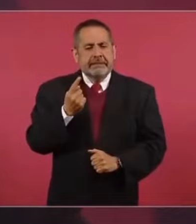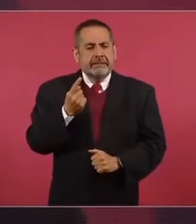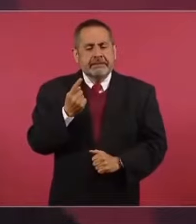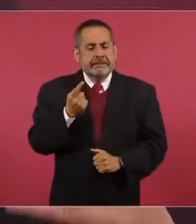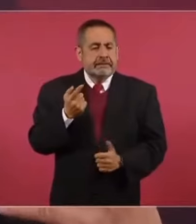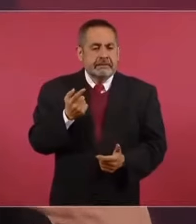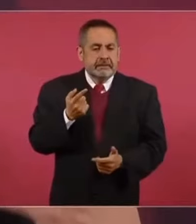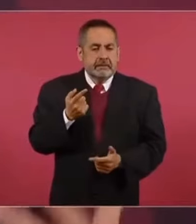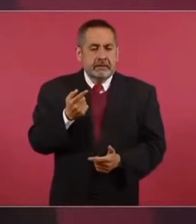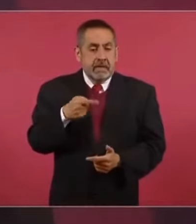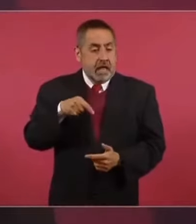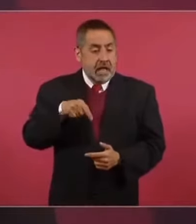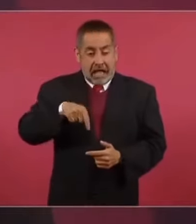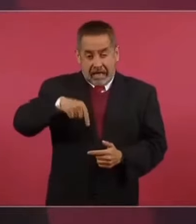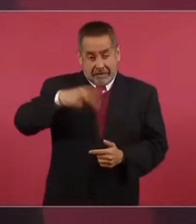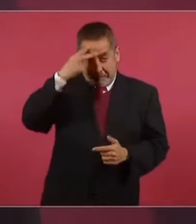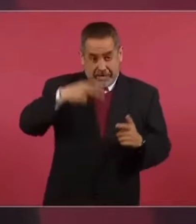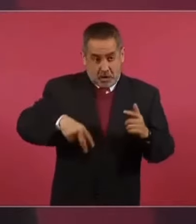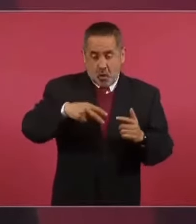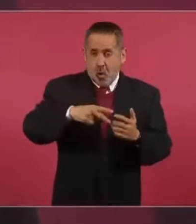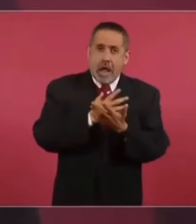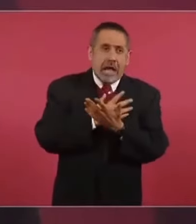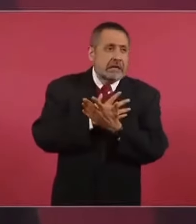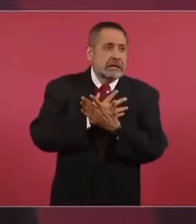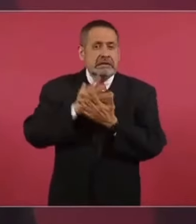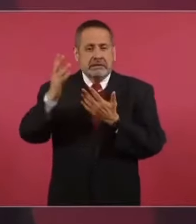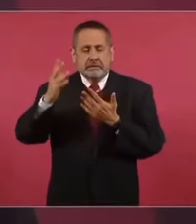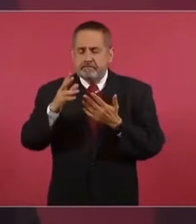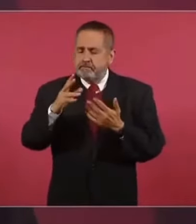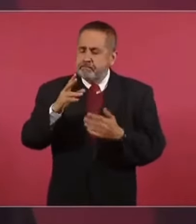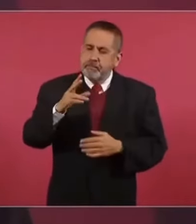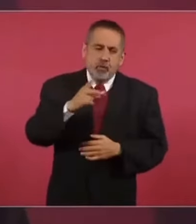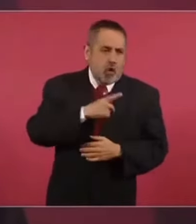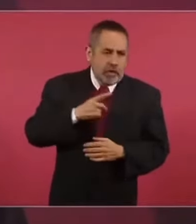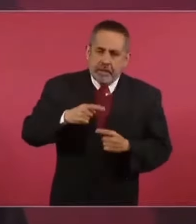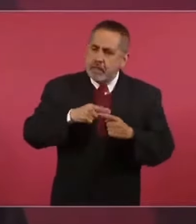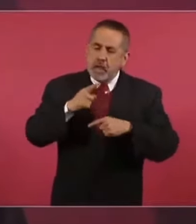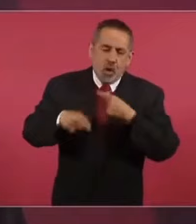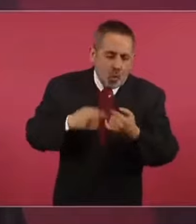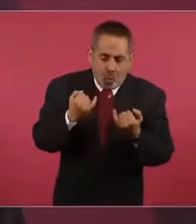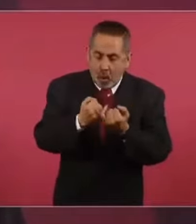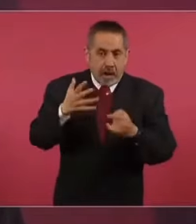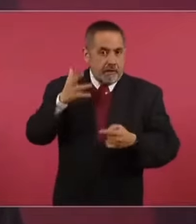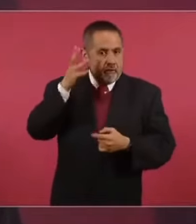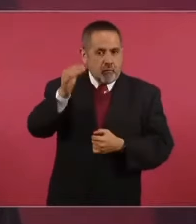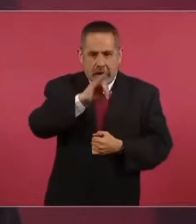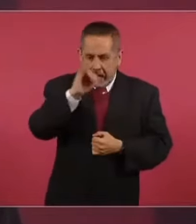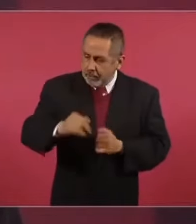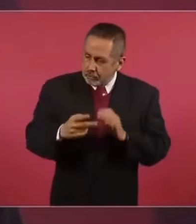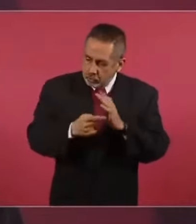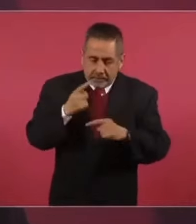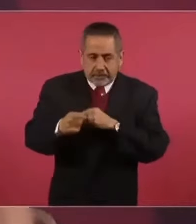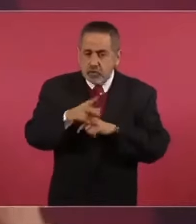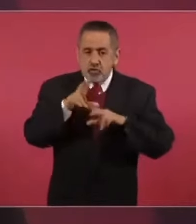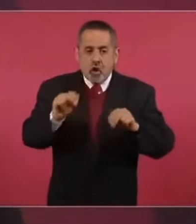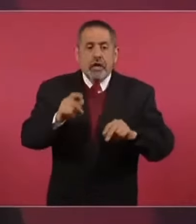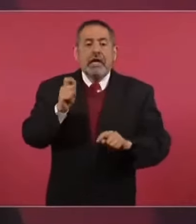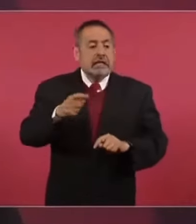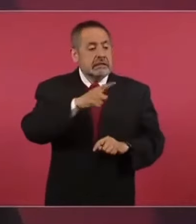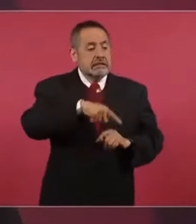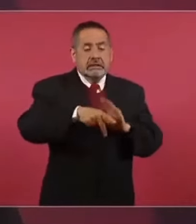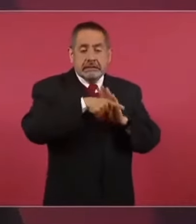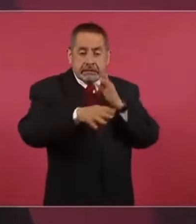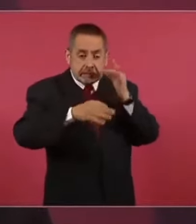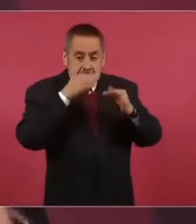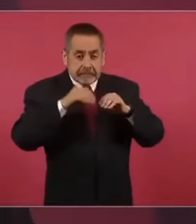Es que aquí se llegó al extremo. Y no debe haber repetición. Nunca más. De que los medios.